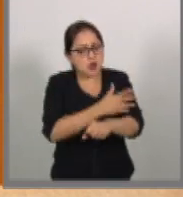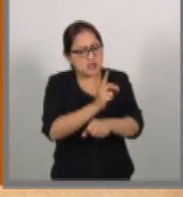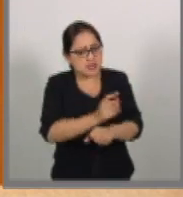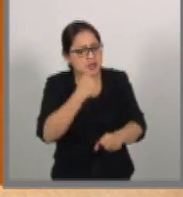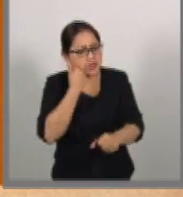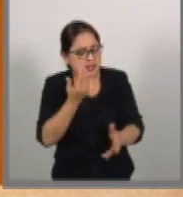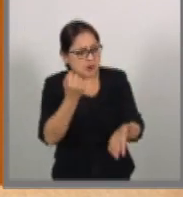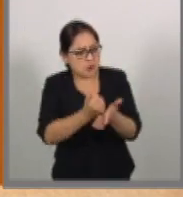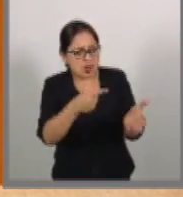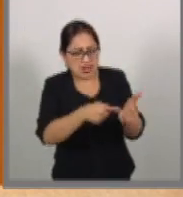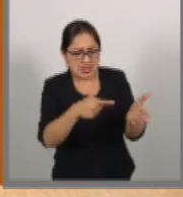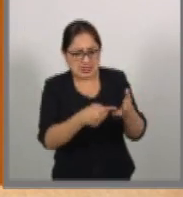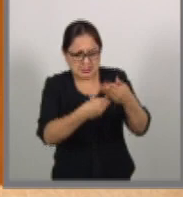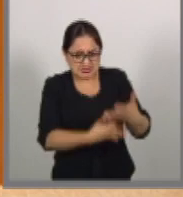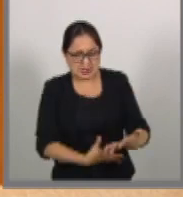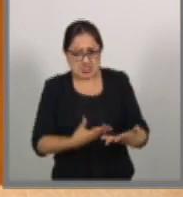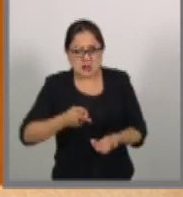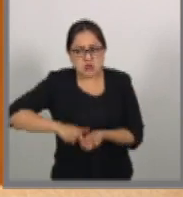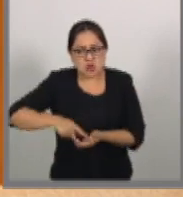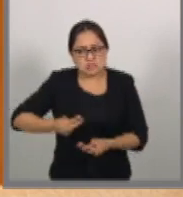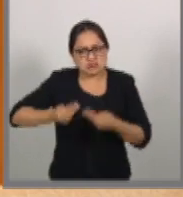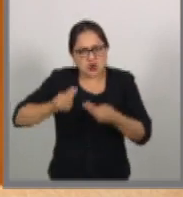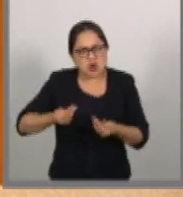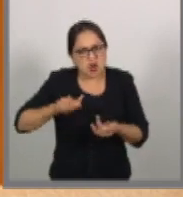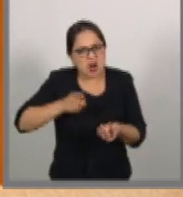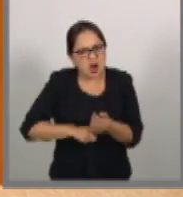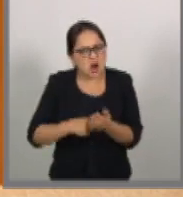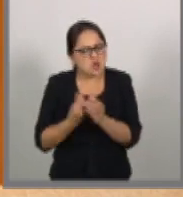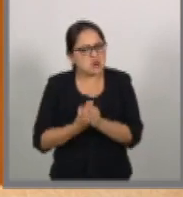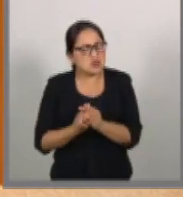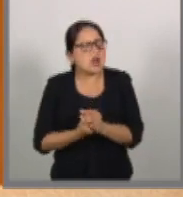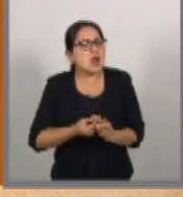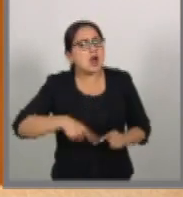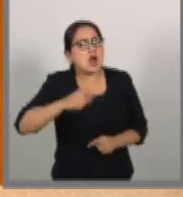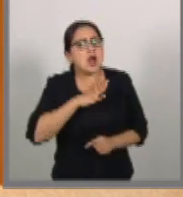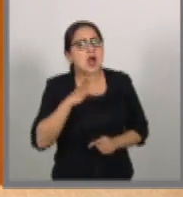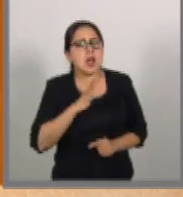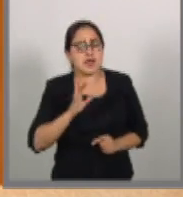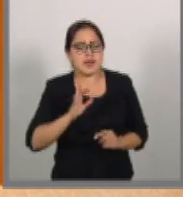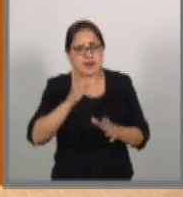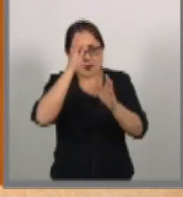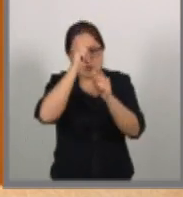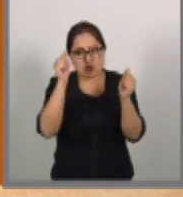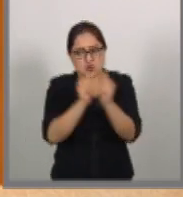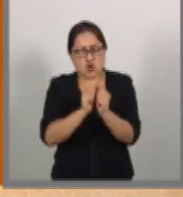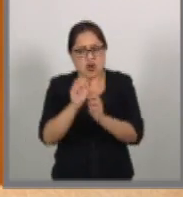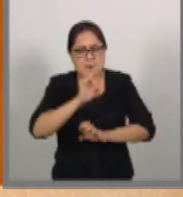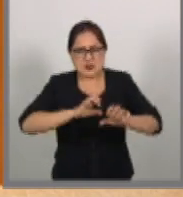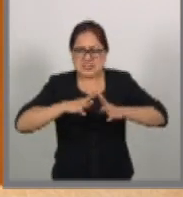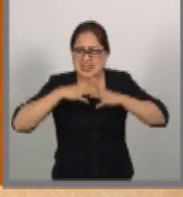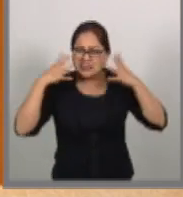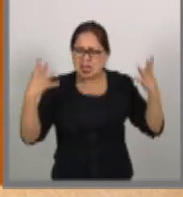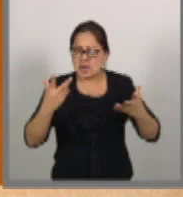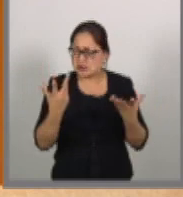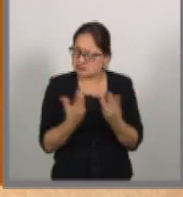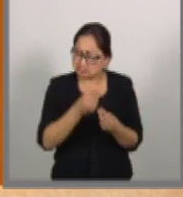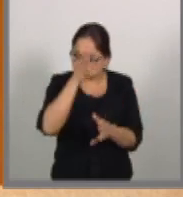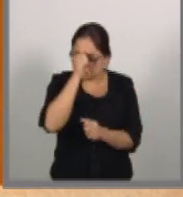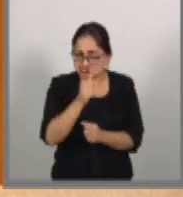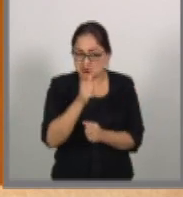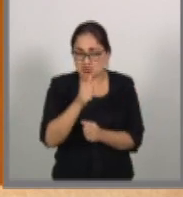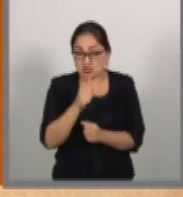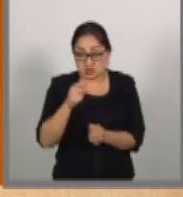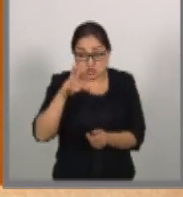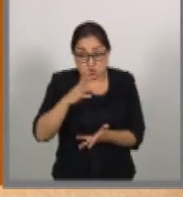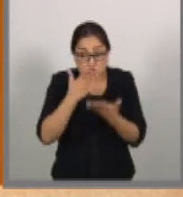la cual se condujeron todas las negociaciones y porque es un acuerdo entre las grandes corporaciones más que